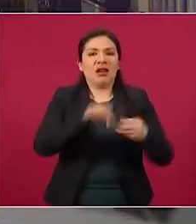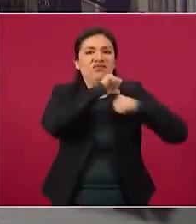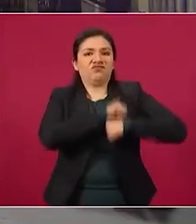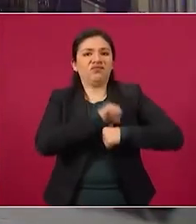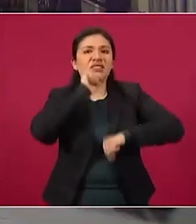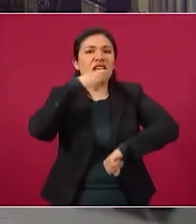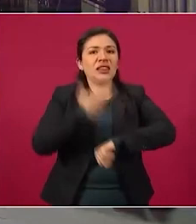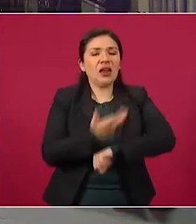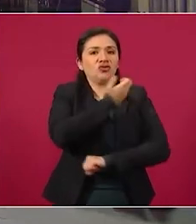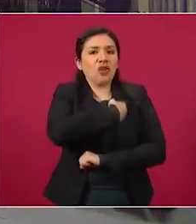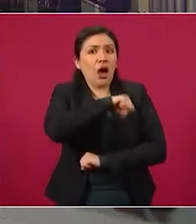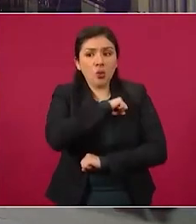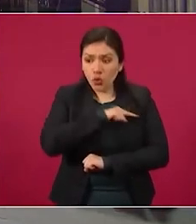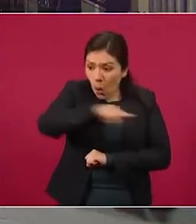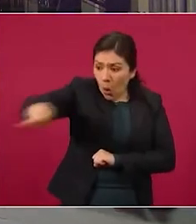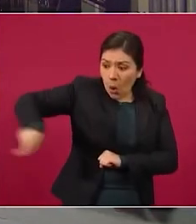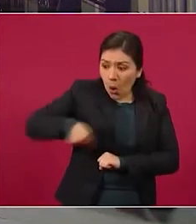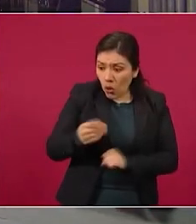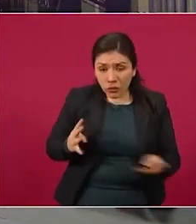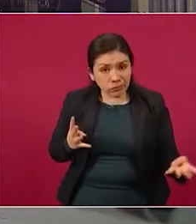todos iríamos a la cárcel,